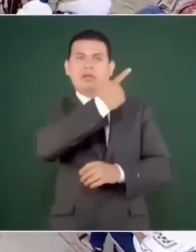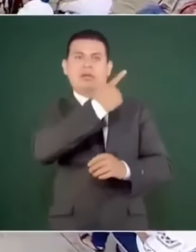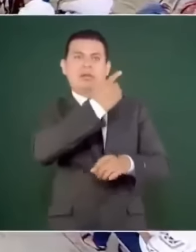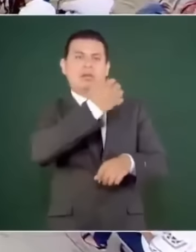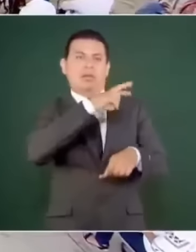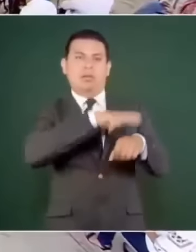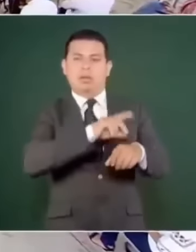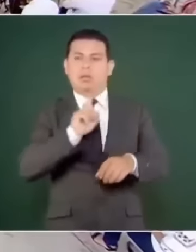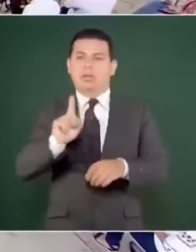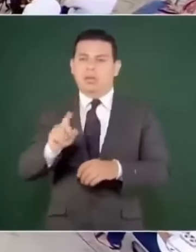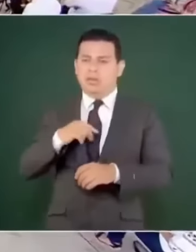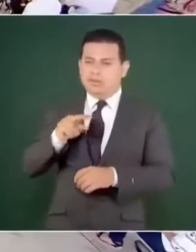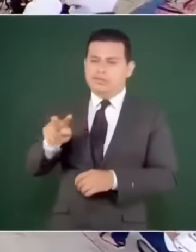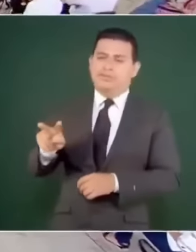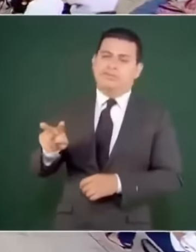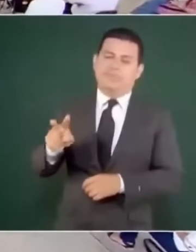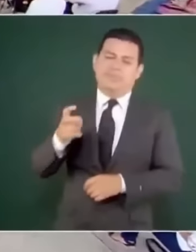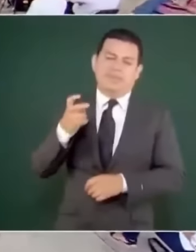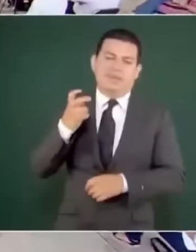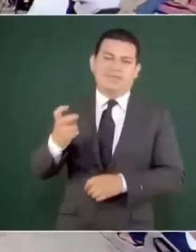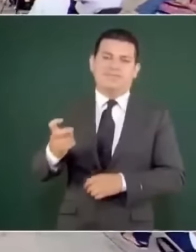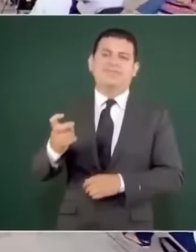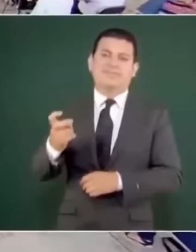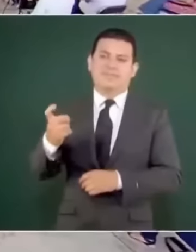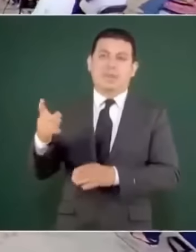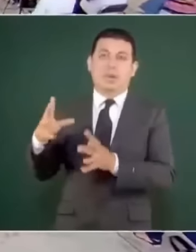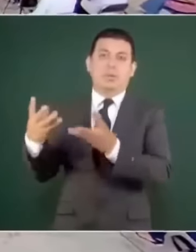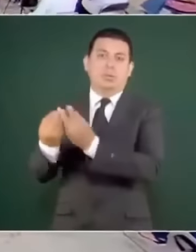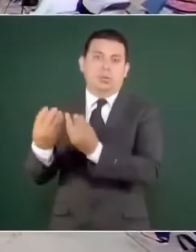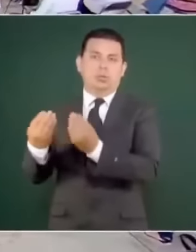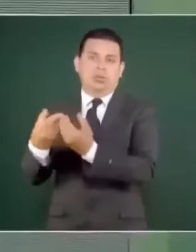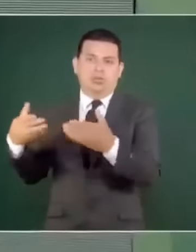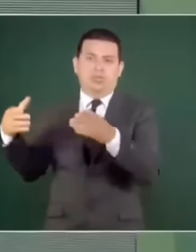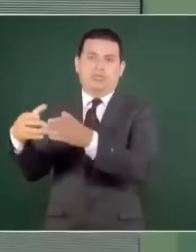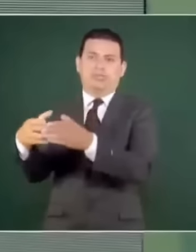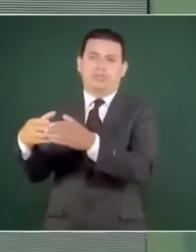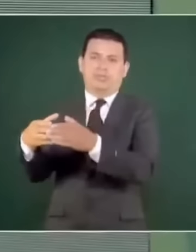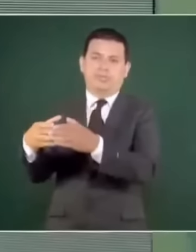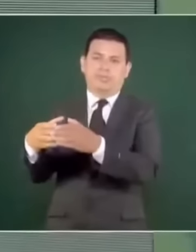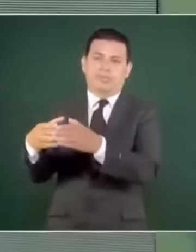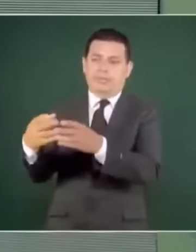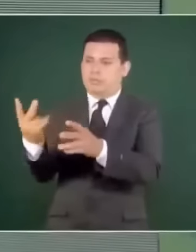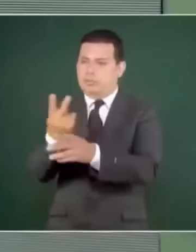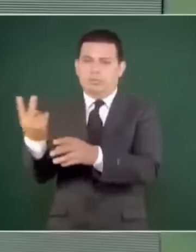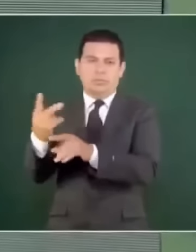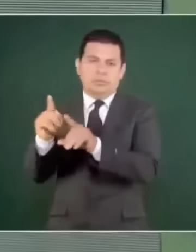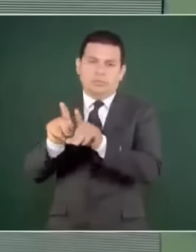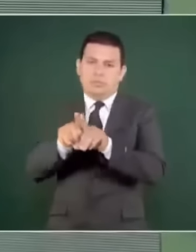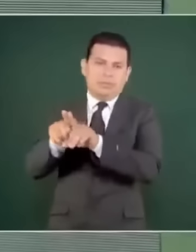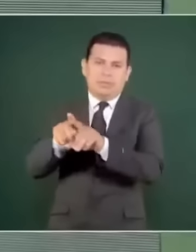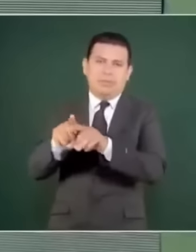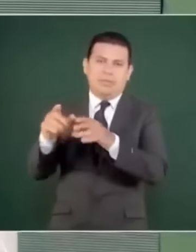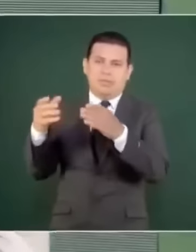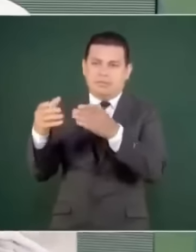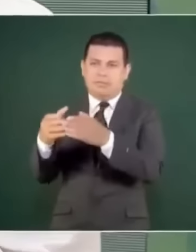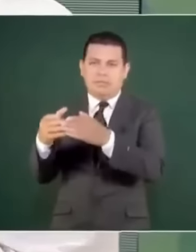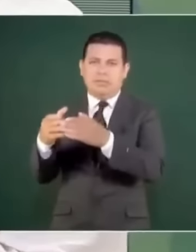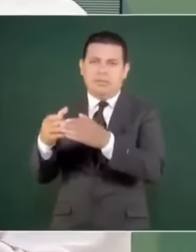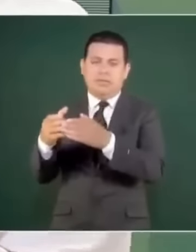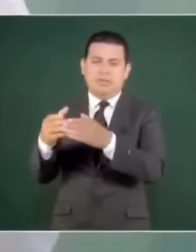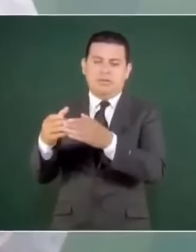Pierson, muy amigo de Porfirio